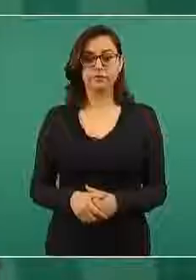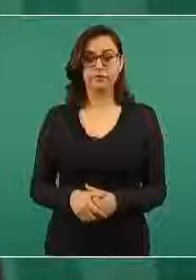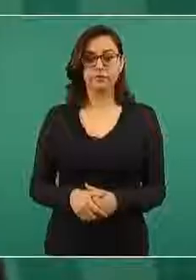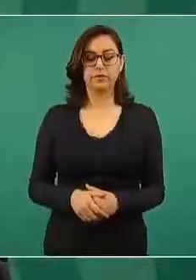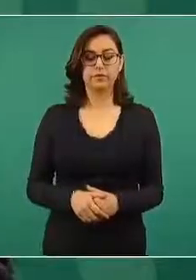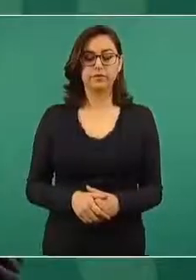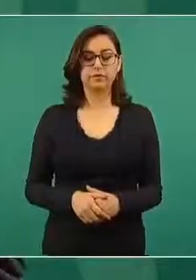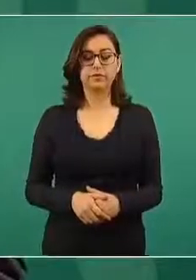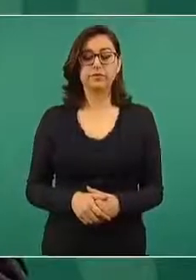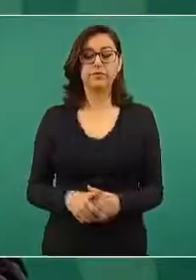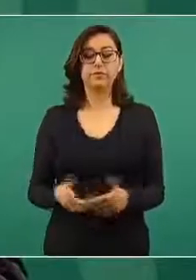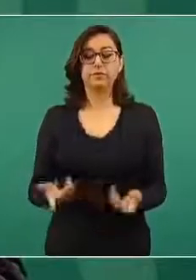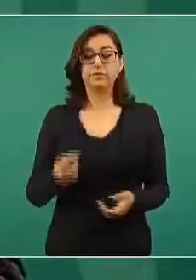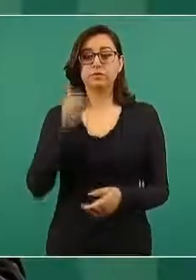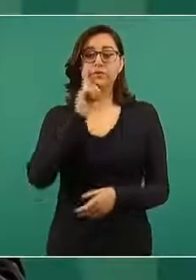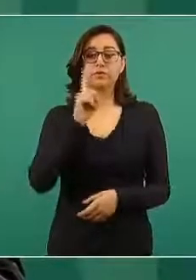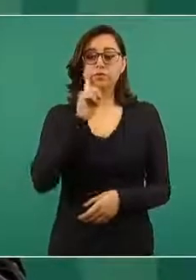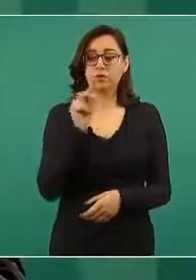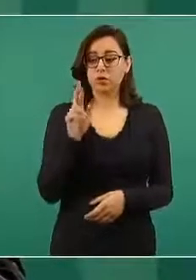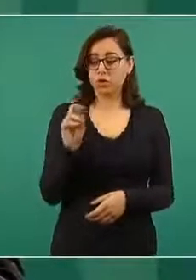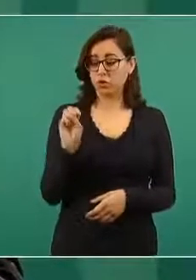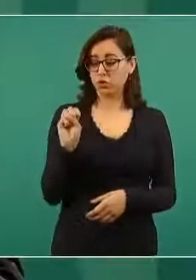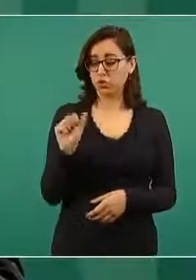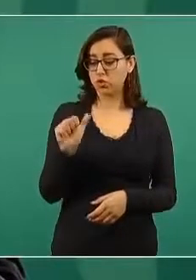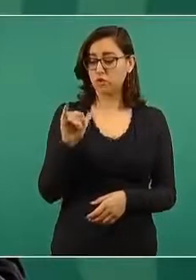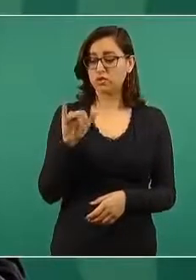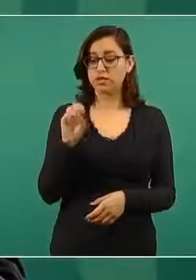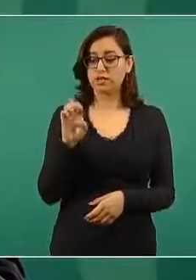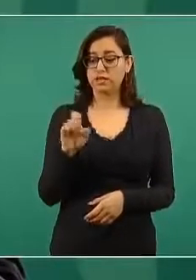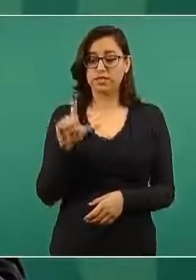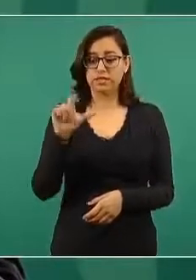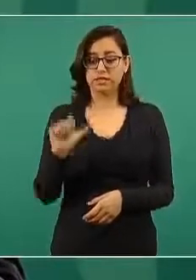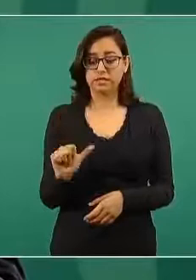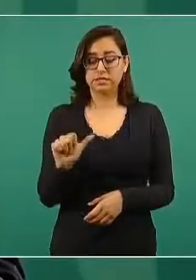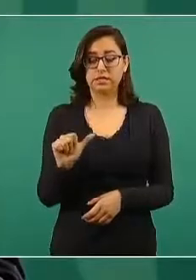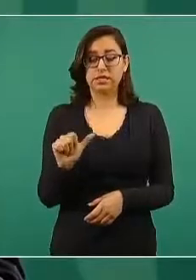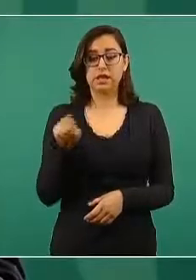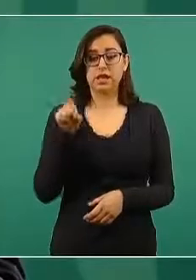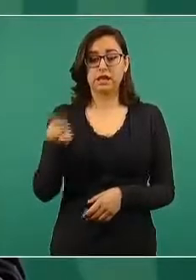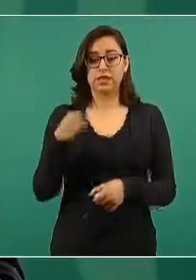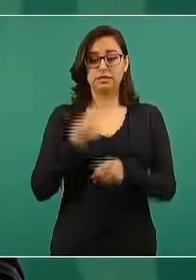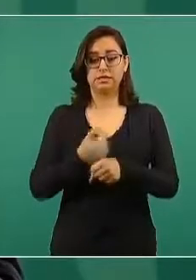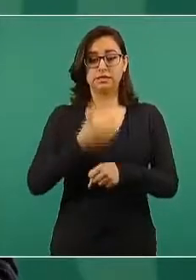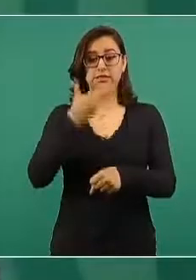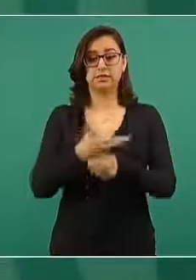Rodríguez, Secretaria de Seguridad Pública, Protección Ciudadana,